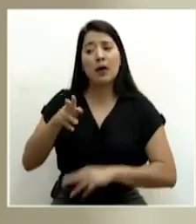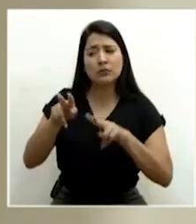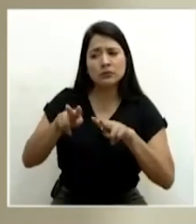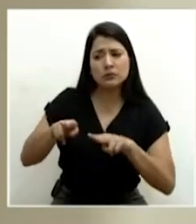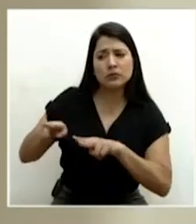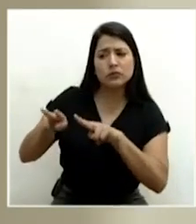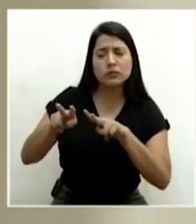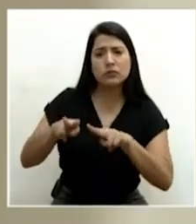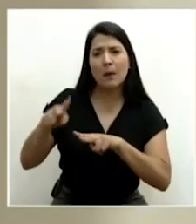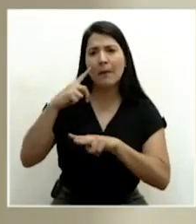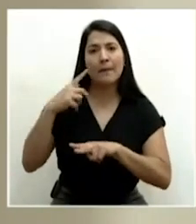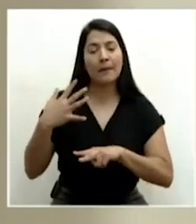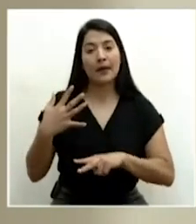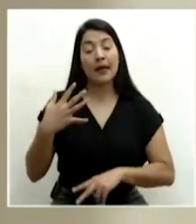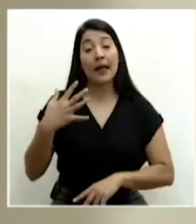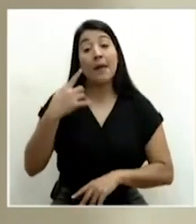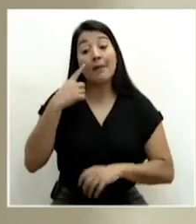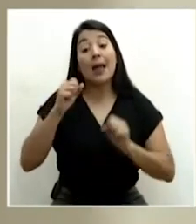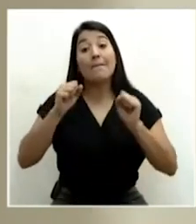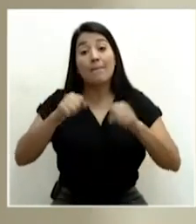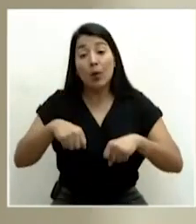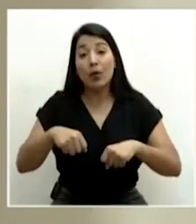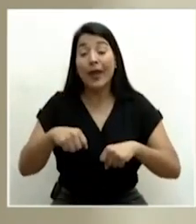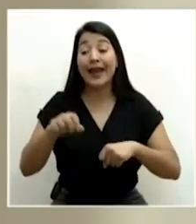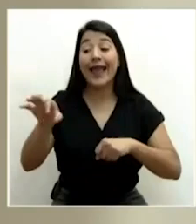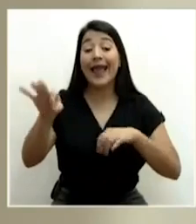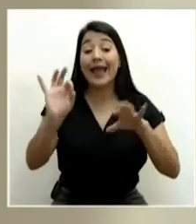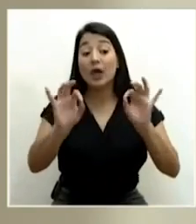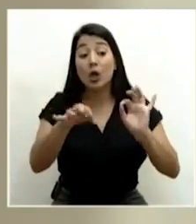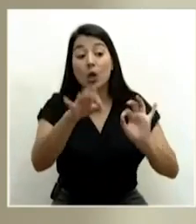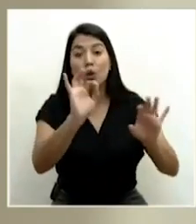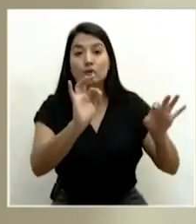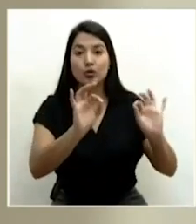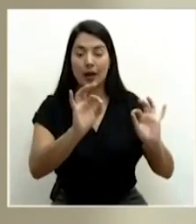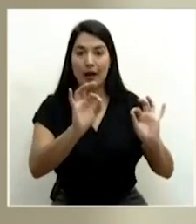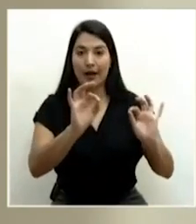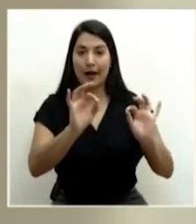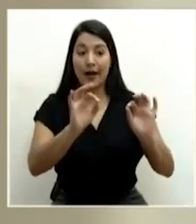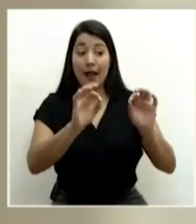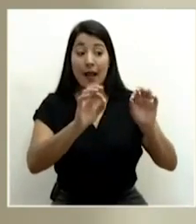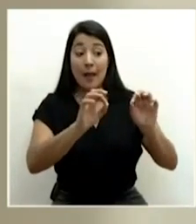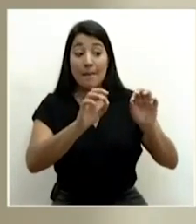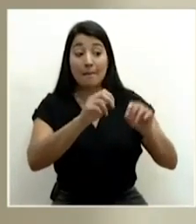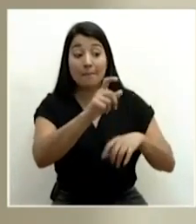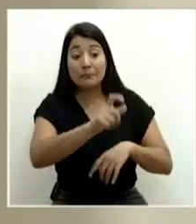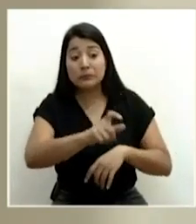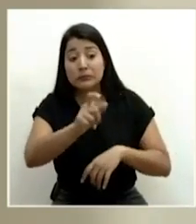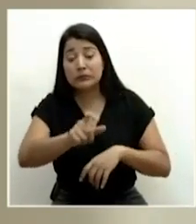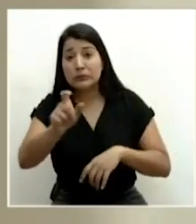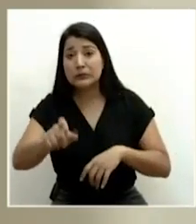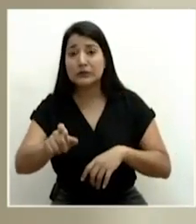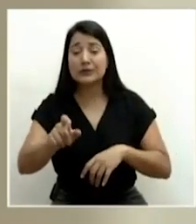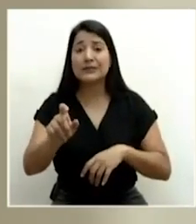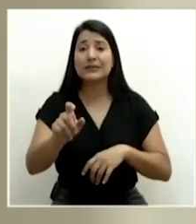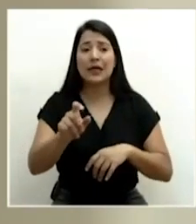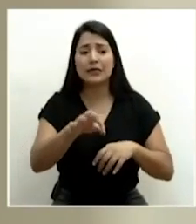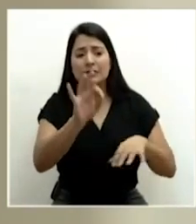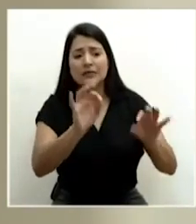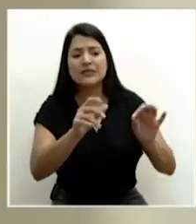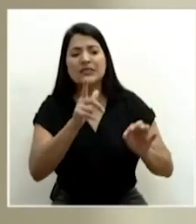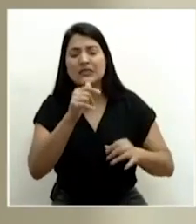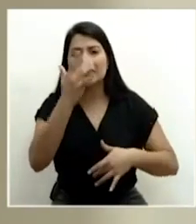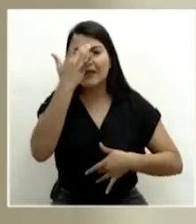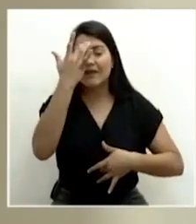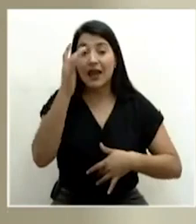precisamente encontrar esos casos en la forma más oportuna, más expedita